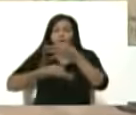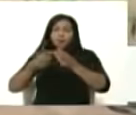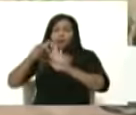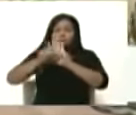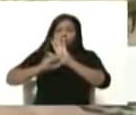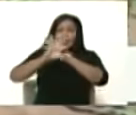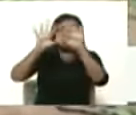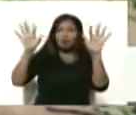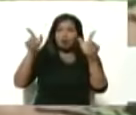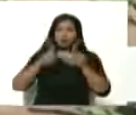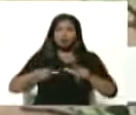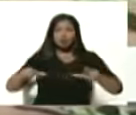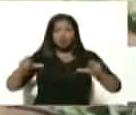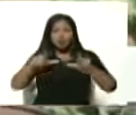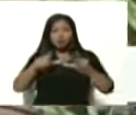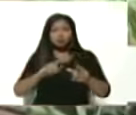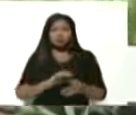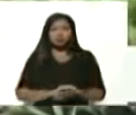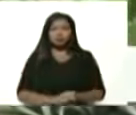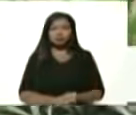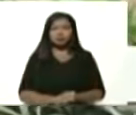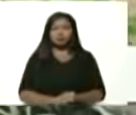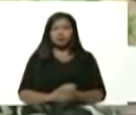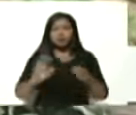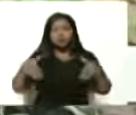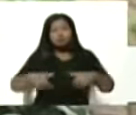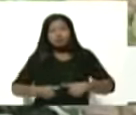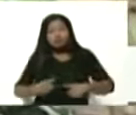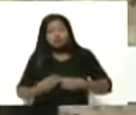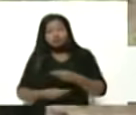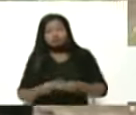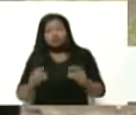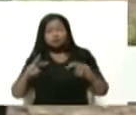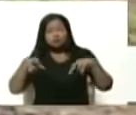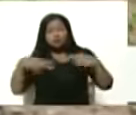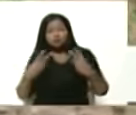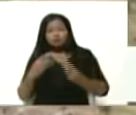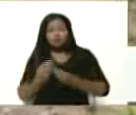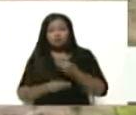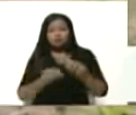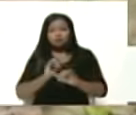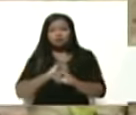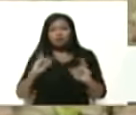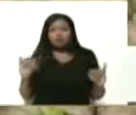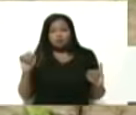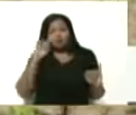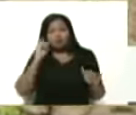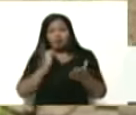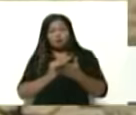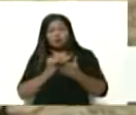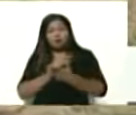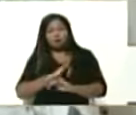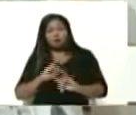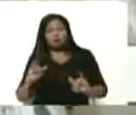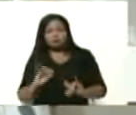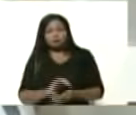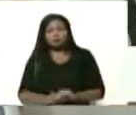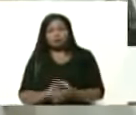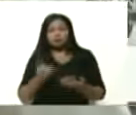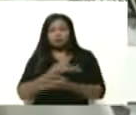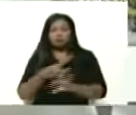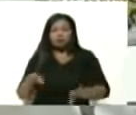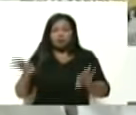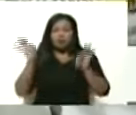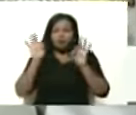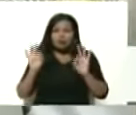aquí mismo dentro de la planta este esfuerzo y esta invención que ya fue probada con éxito